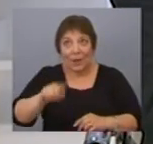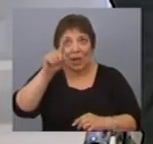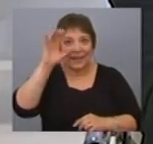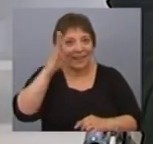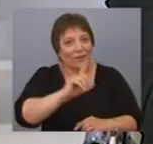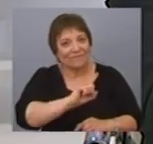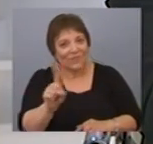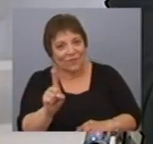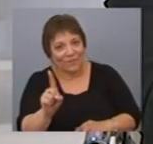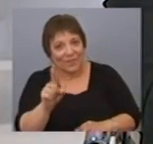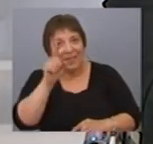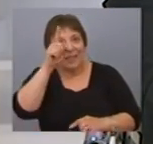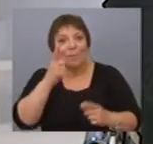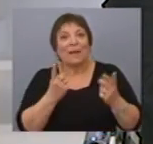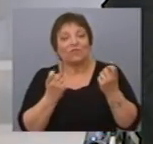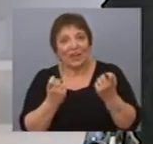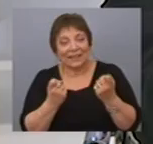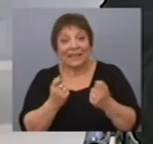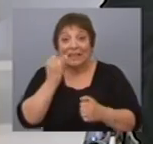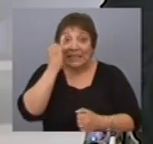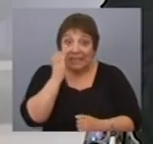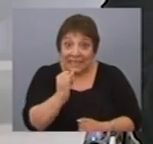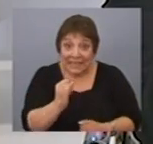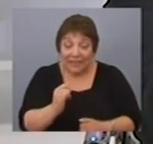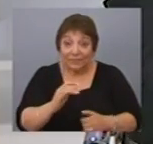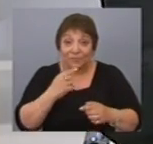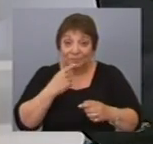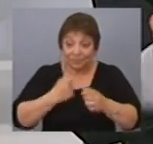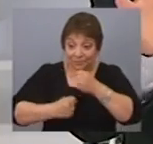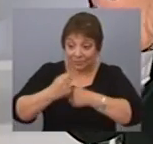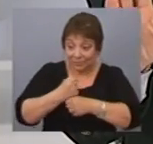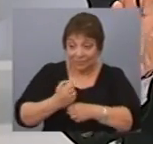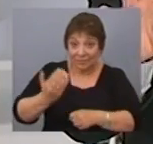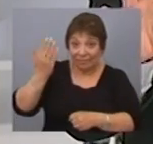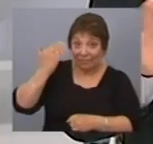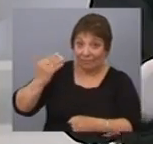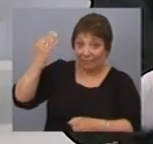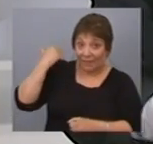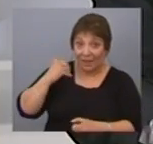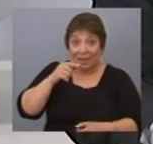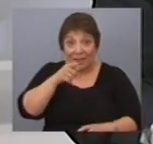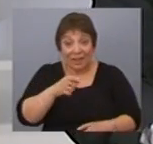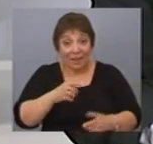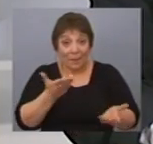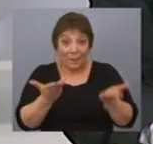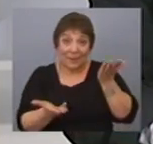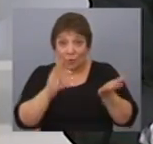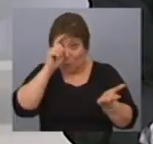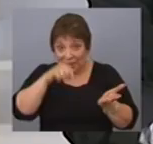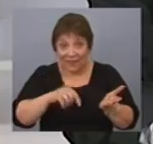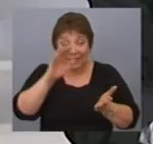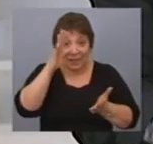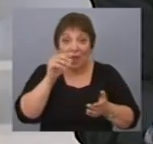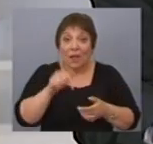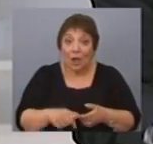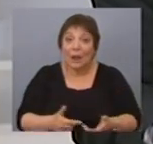Y qué es lo que ocurre, que si bien hace unos años Montevideo y el interior tenían pesos similares, hoy el